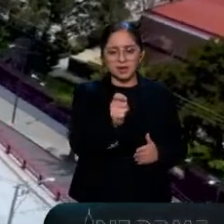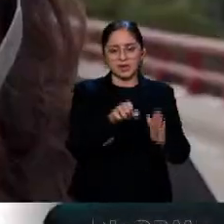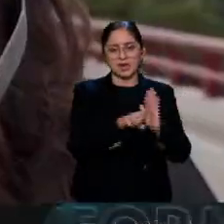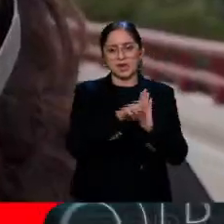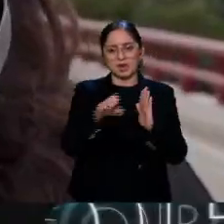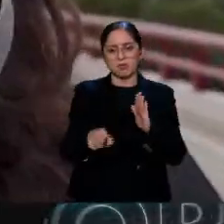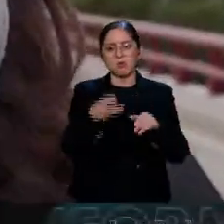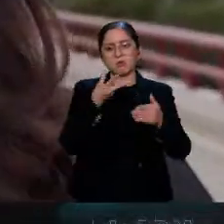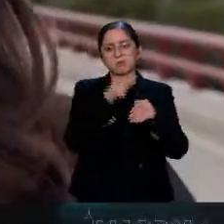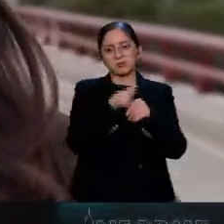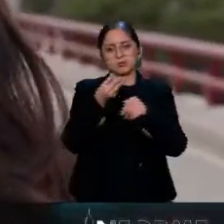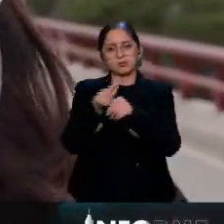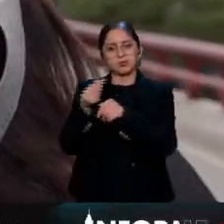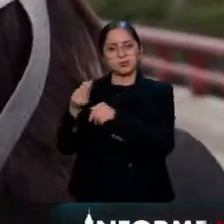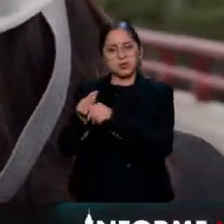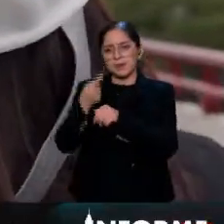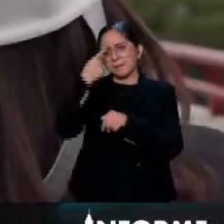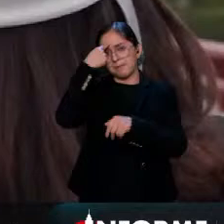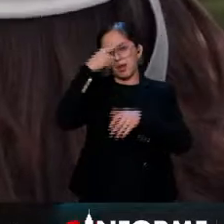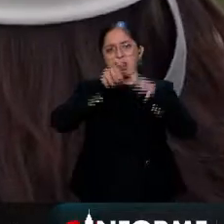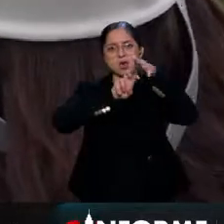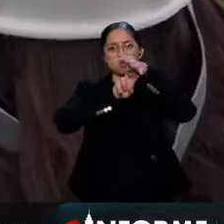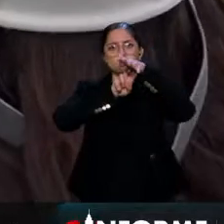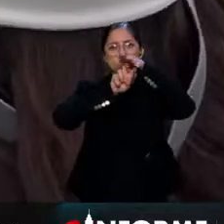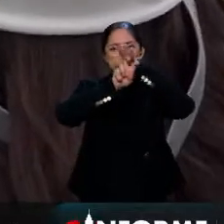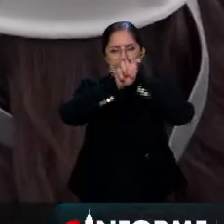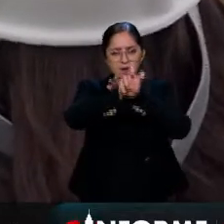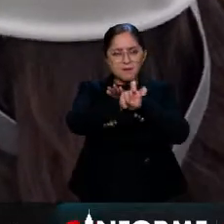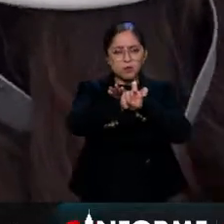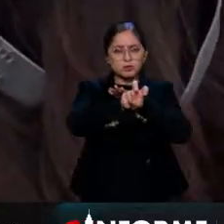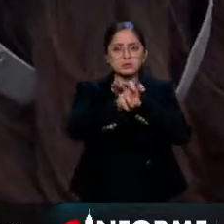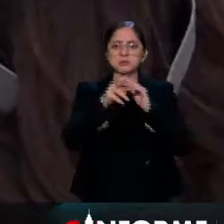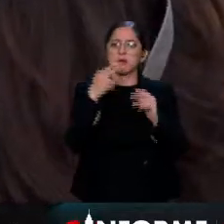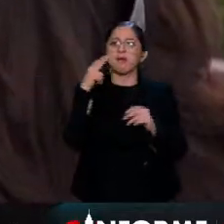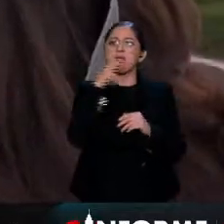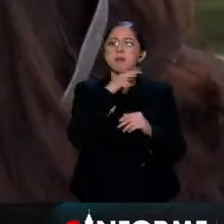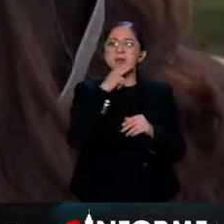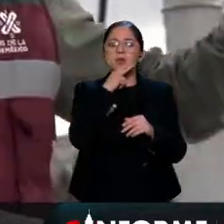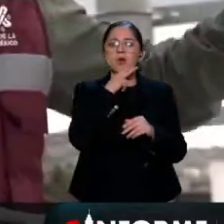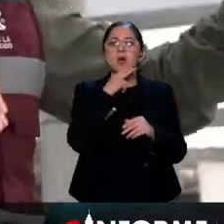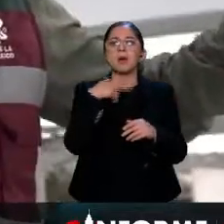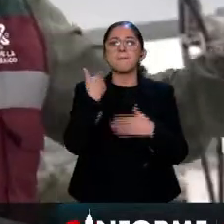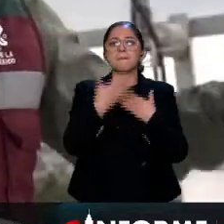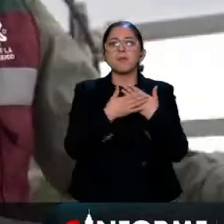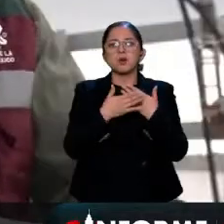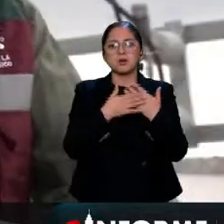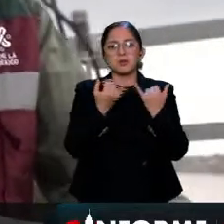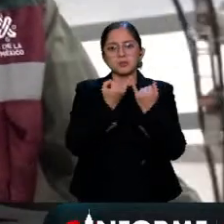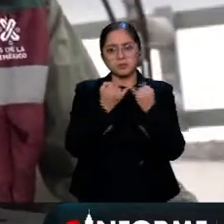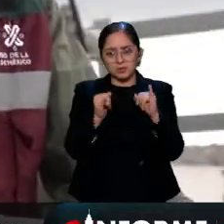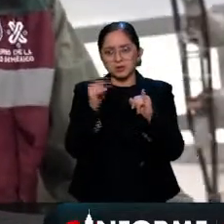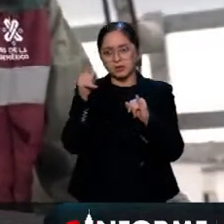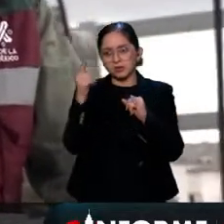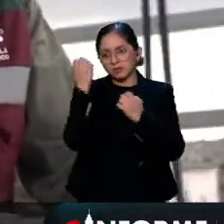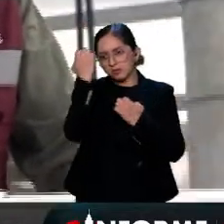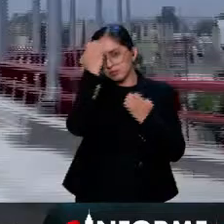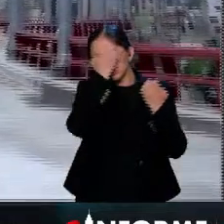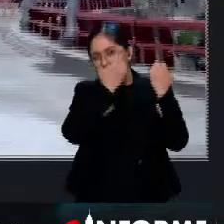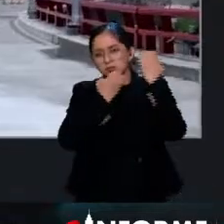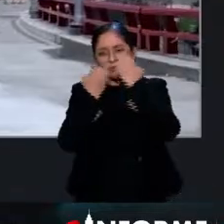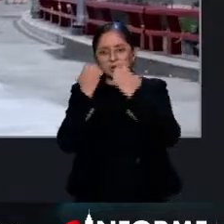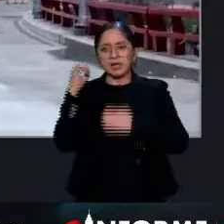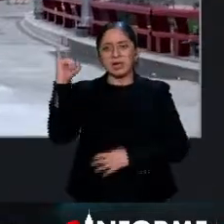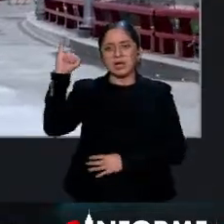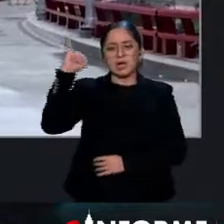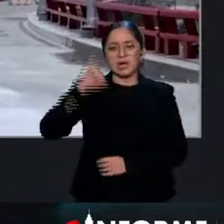avanzan y cada vez estamos más cerca de su inauguración tras realizar un recorrido de supervisión por la obra la jefa de gobierno